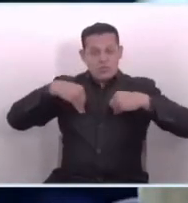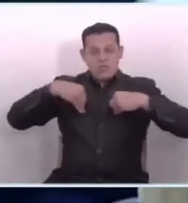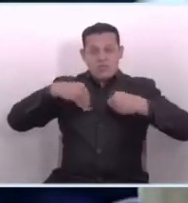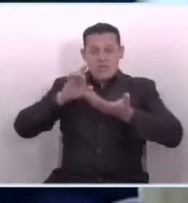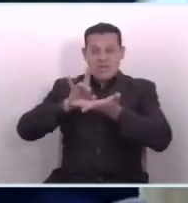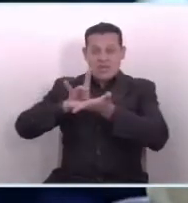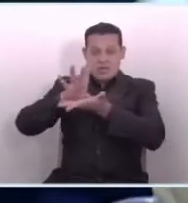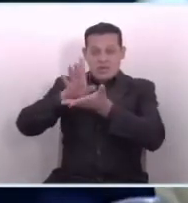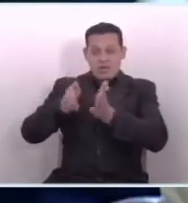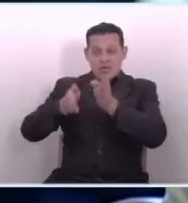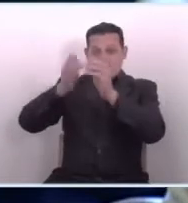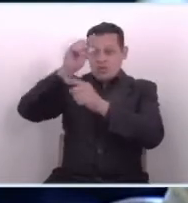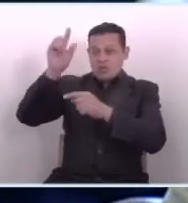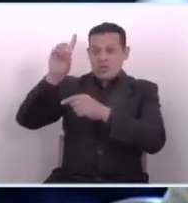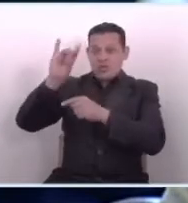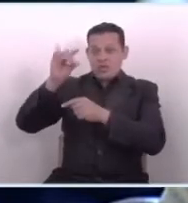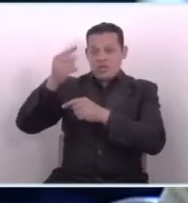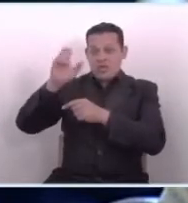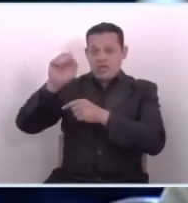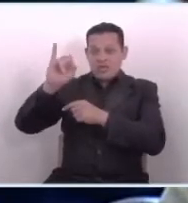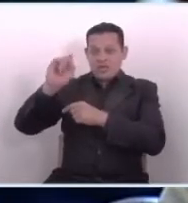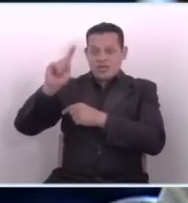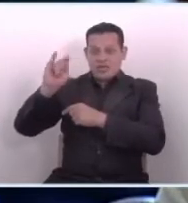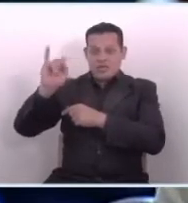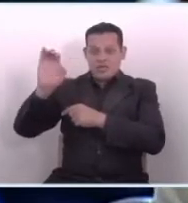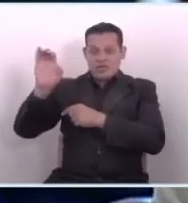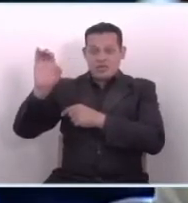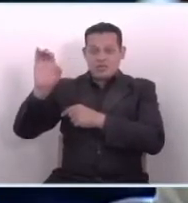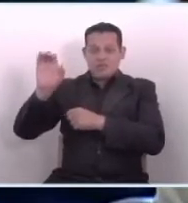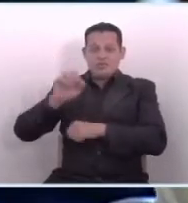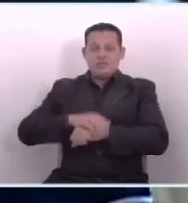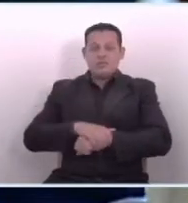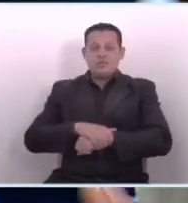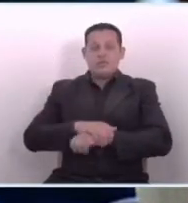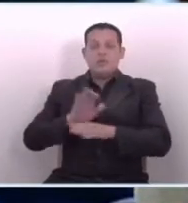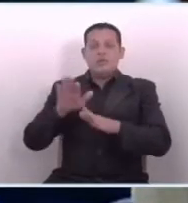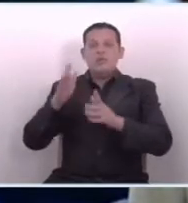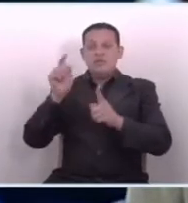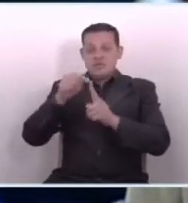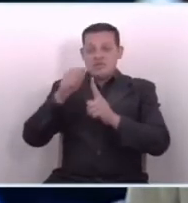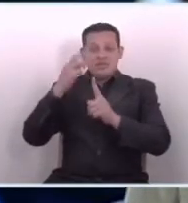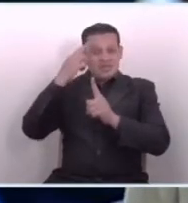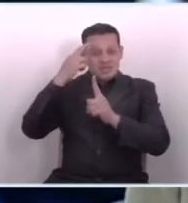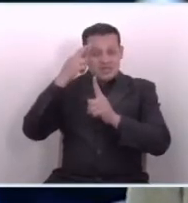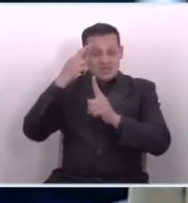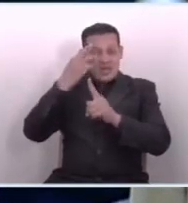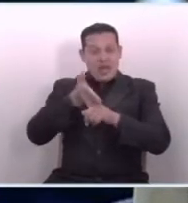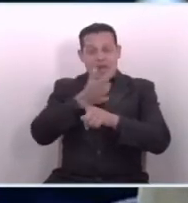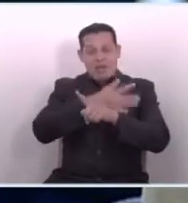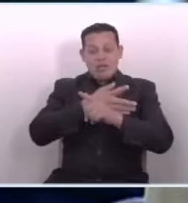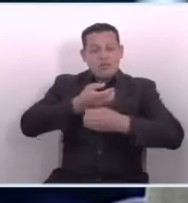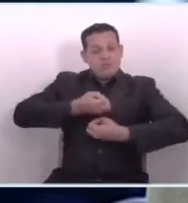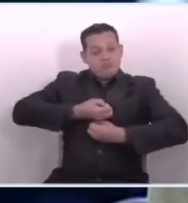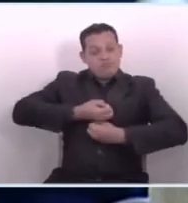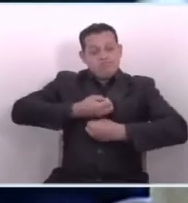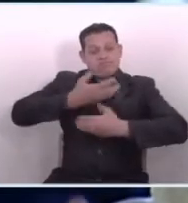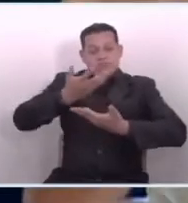que eliminen ustedes la Dirección General de Estadísticas y Censo. por esa y las razones que acabo de expresar